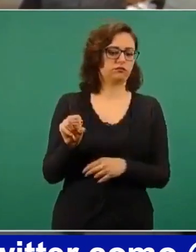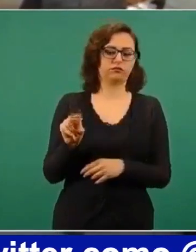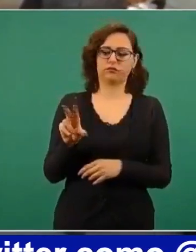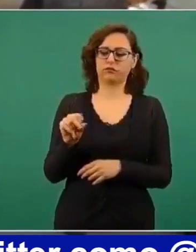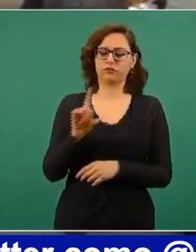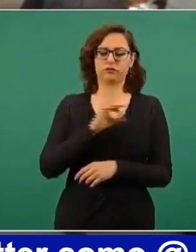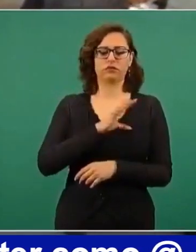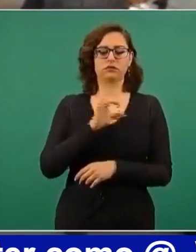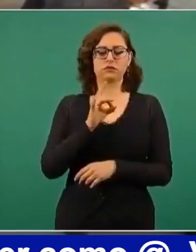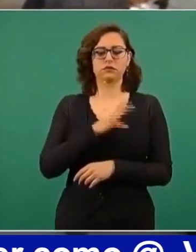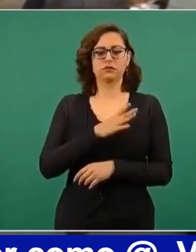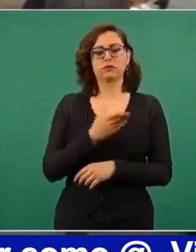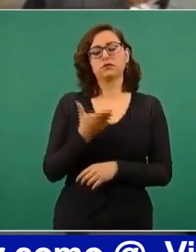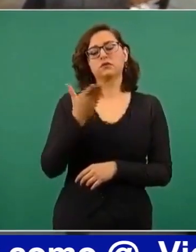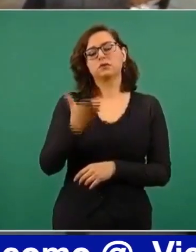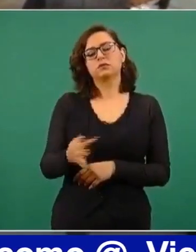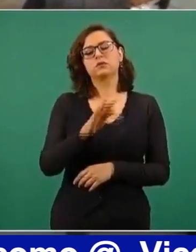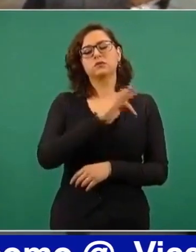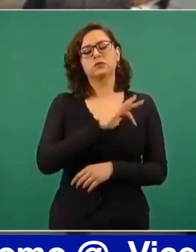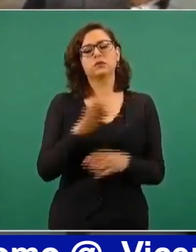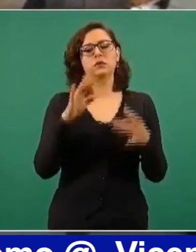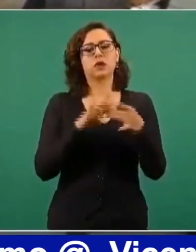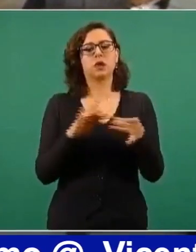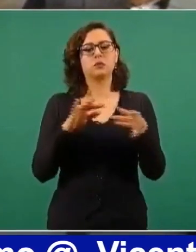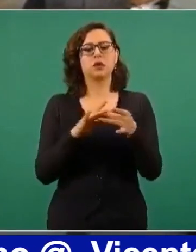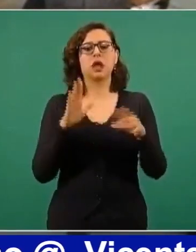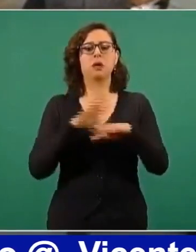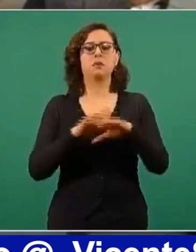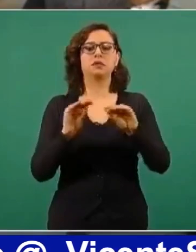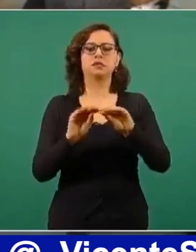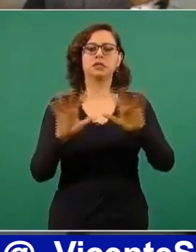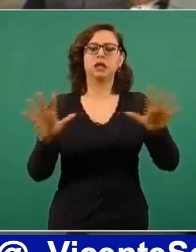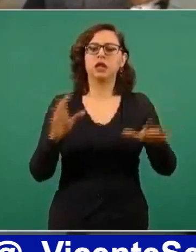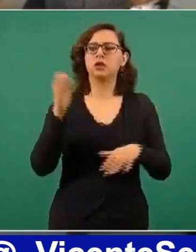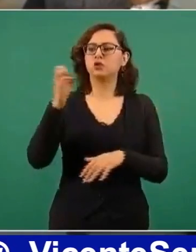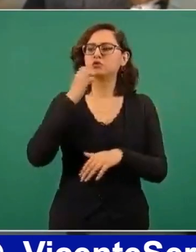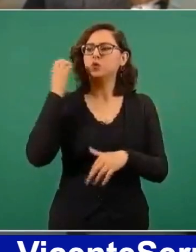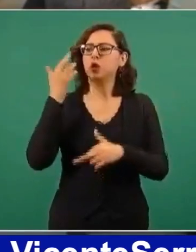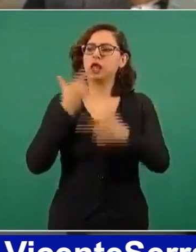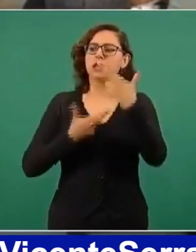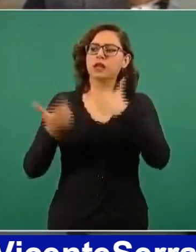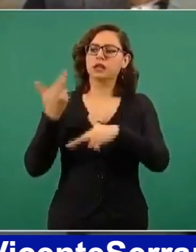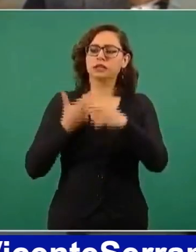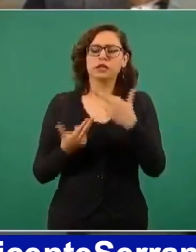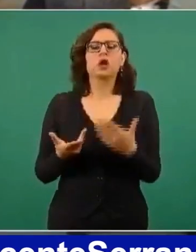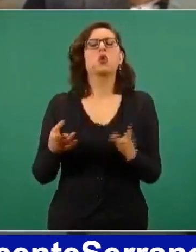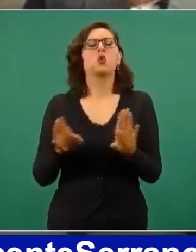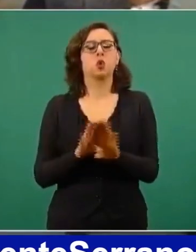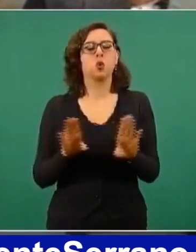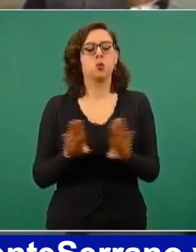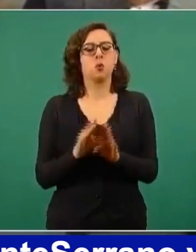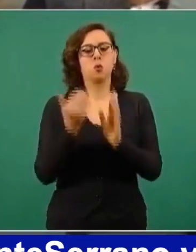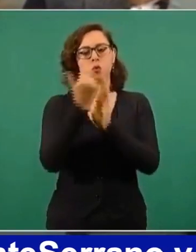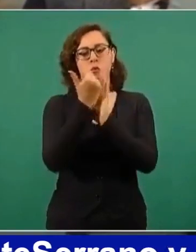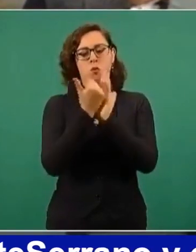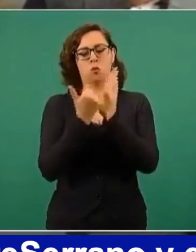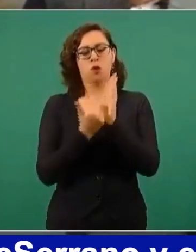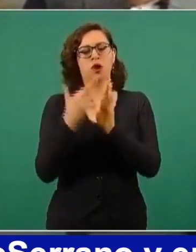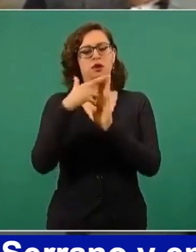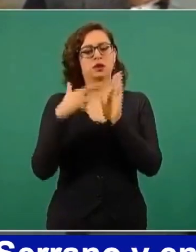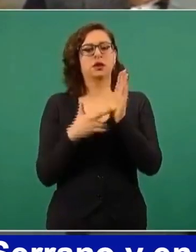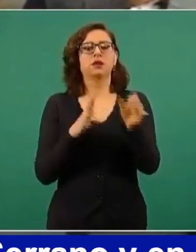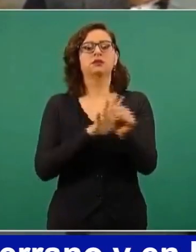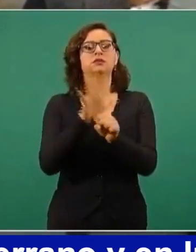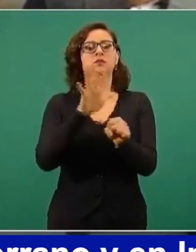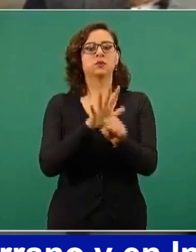entonces, si nos pueden ampliar la información que ha dado de cómo va a ser esta ampliación. O sea, cómo… ¿qué es lo que están previendo para el